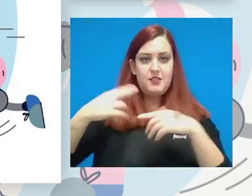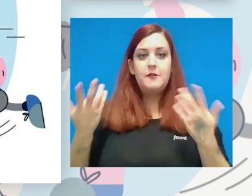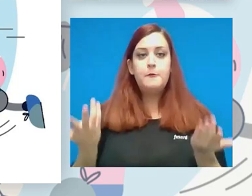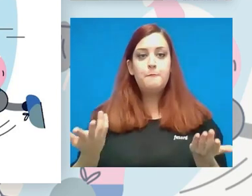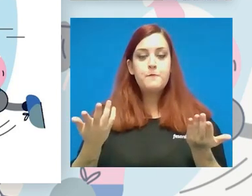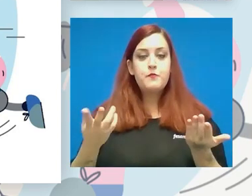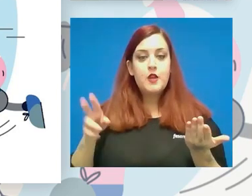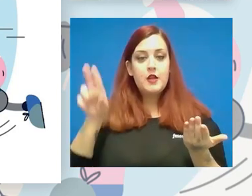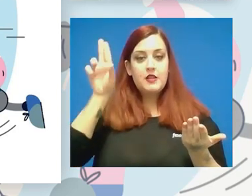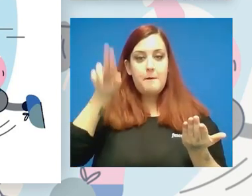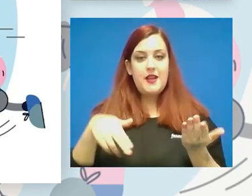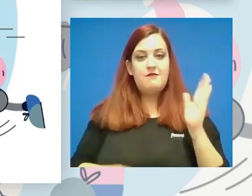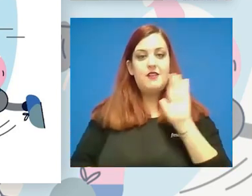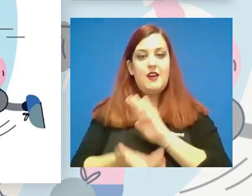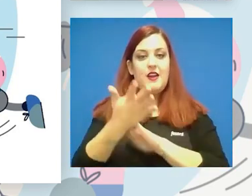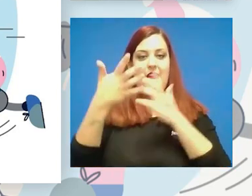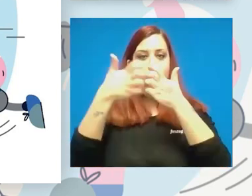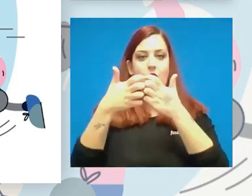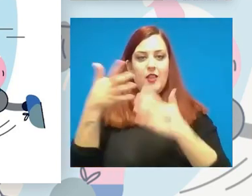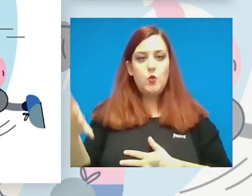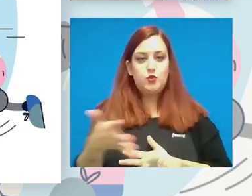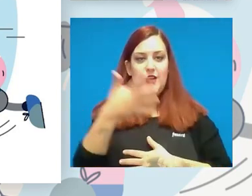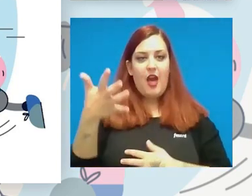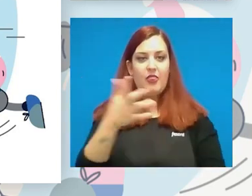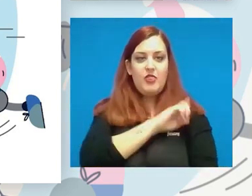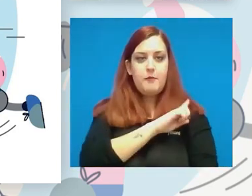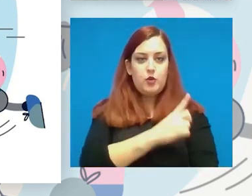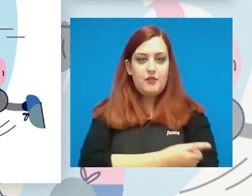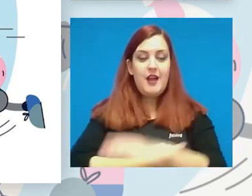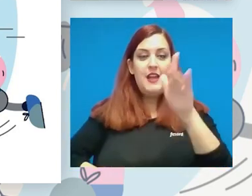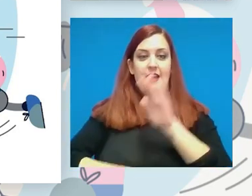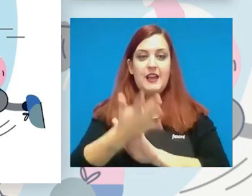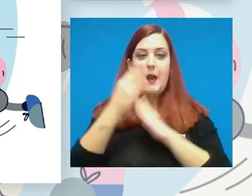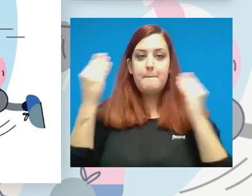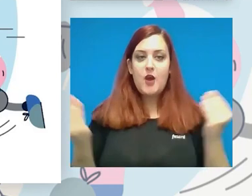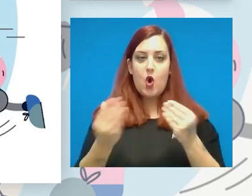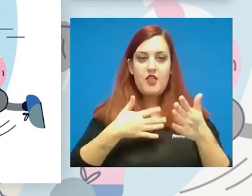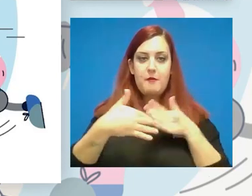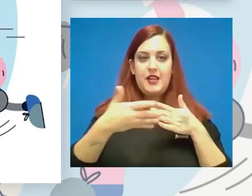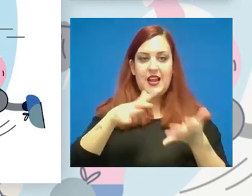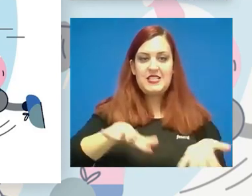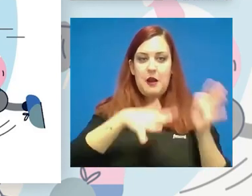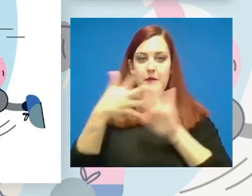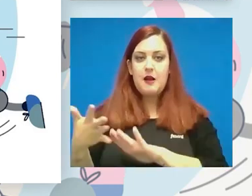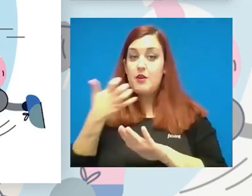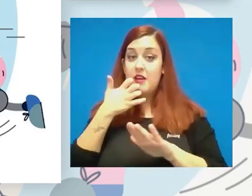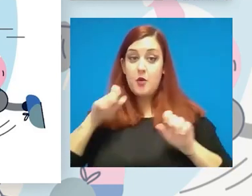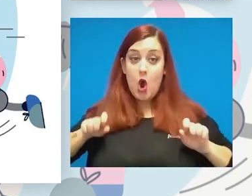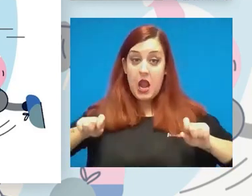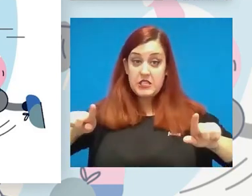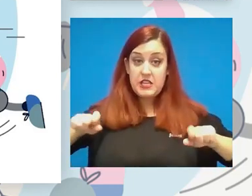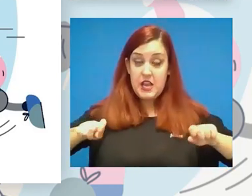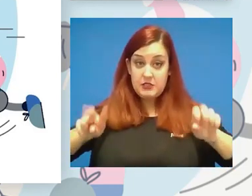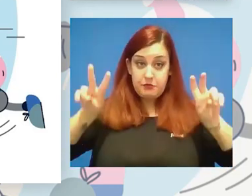una industria deportiva que genera mejora de materiales que luego se aplican a las sillas de ruedas de la calle, a las